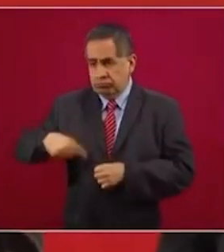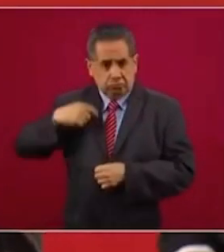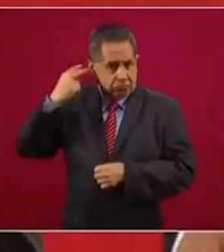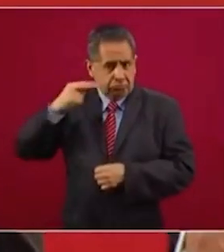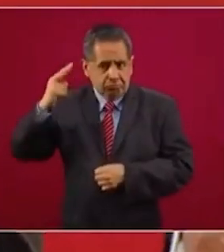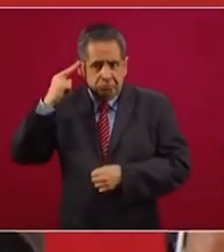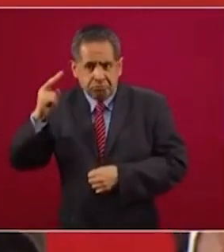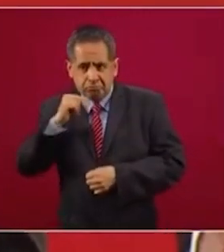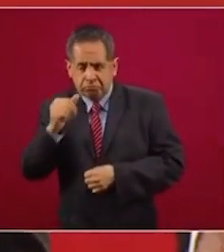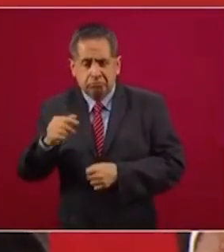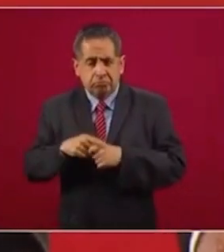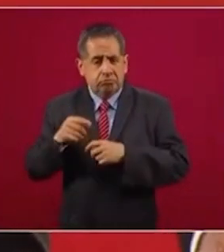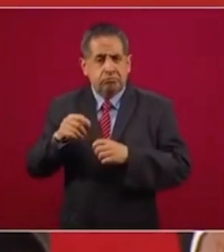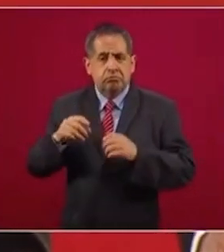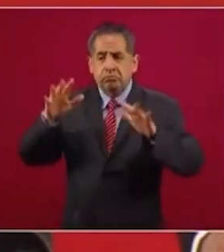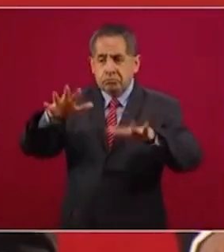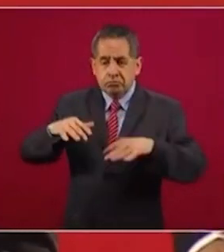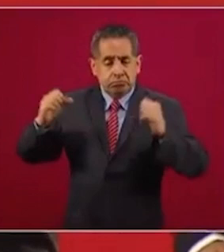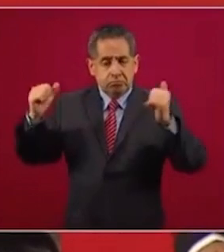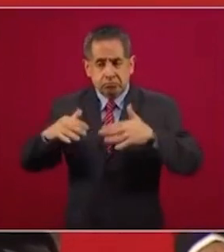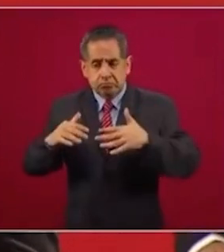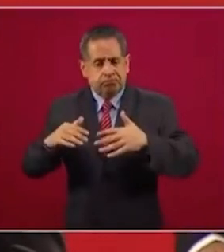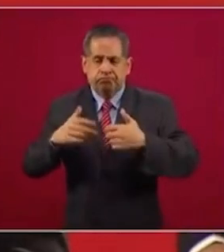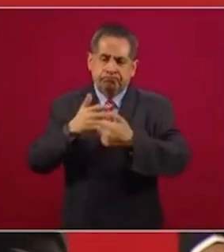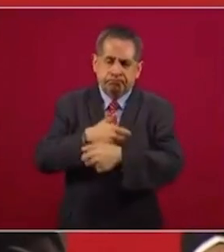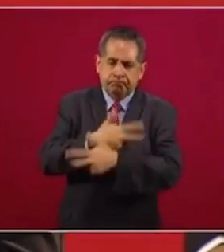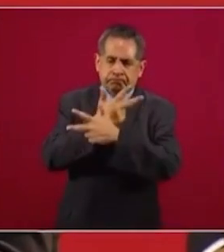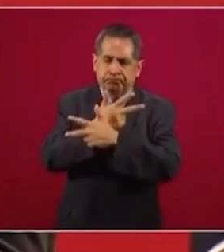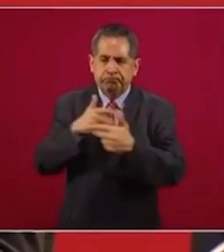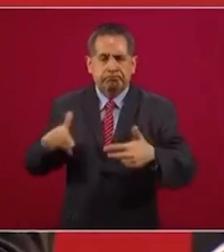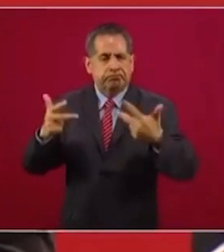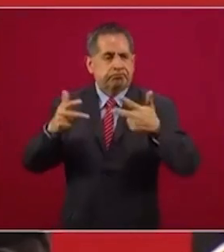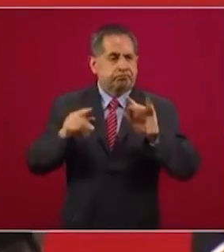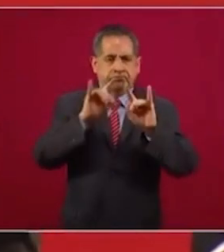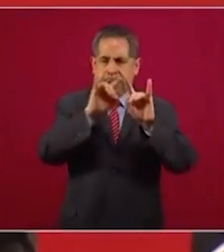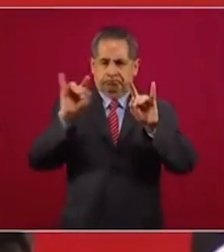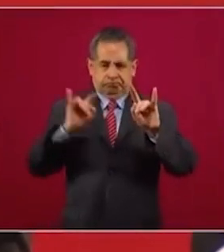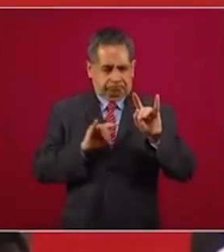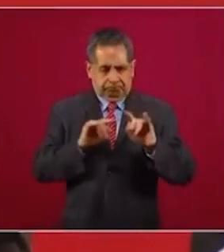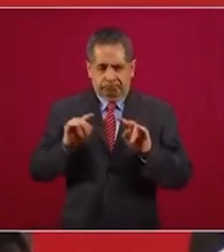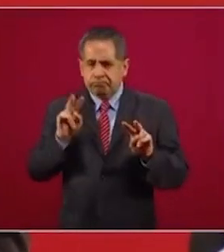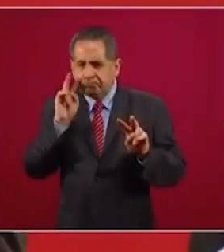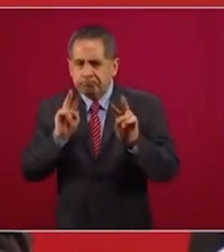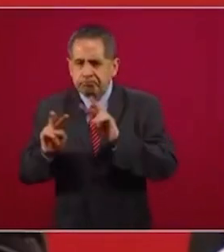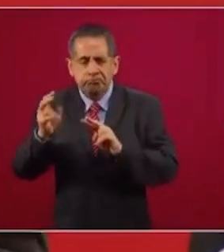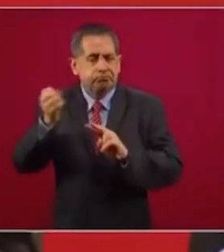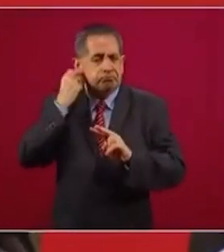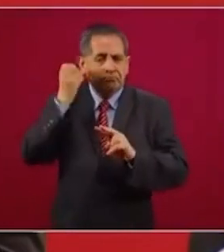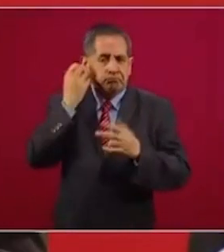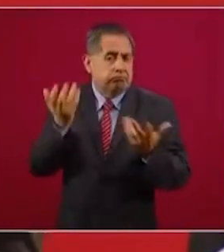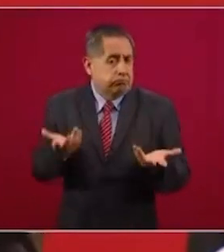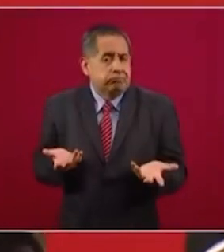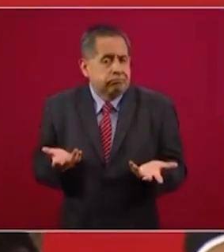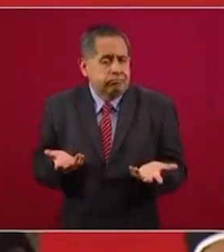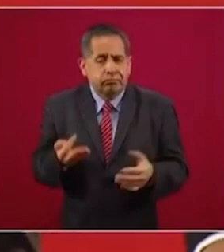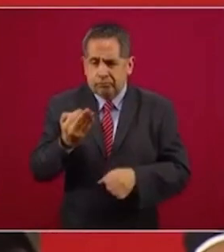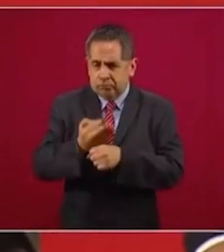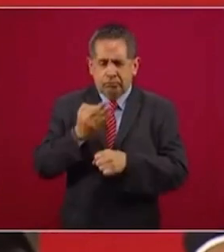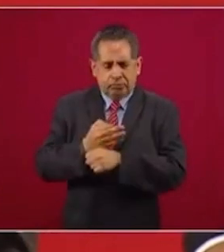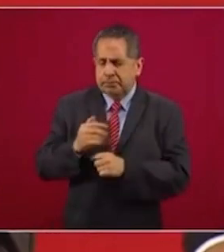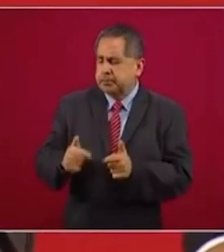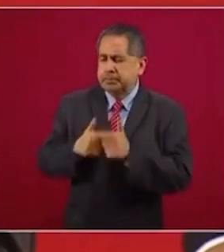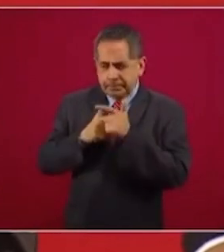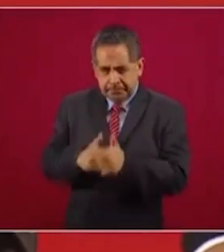eventos los estamos haciendo virtuales. Entonces, por eso es que con tranquilidad digo que vamos a seguir